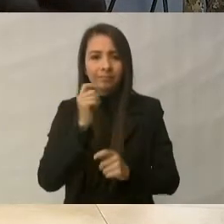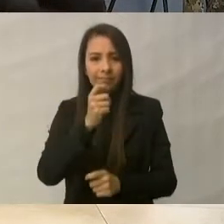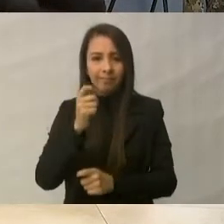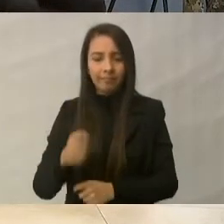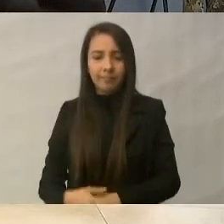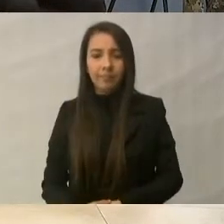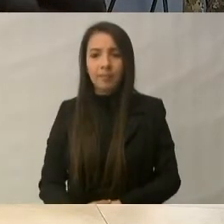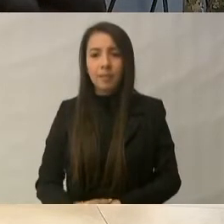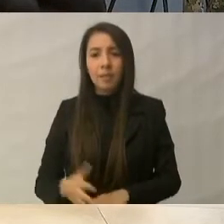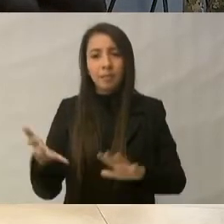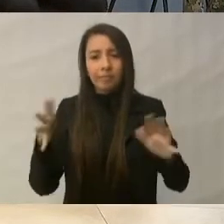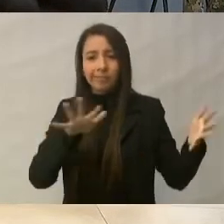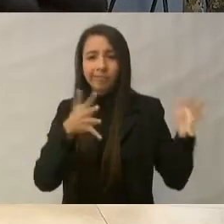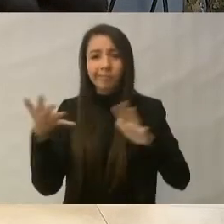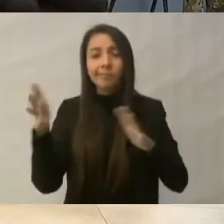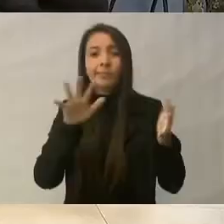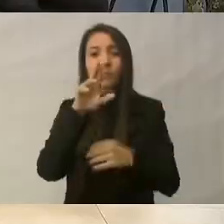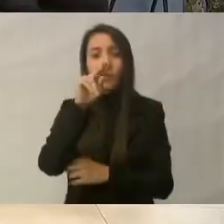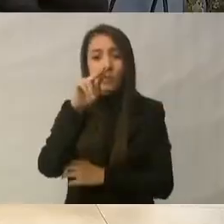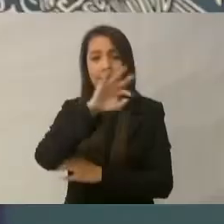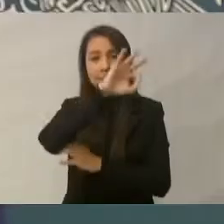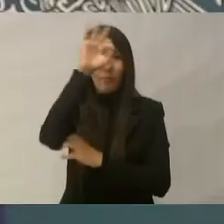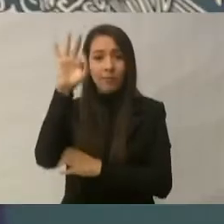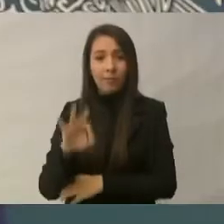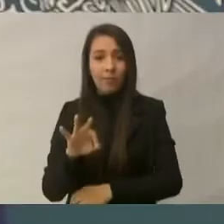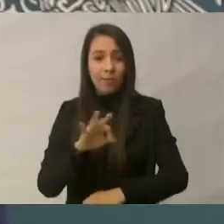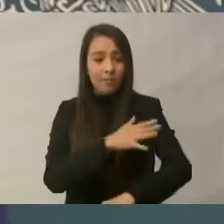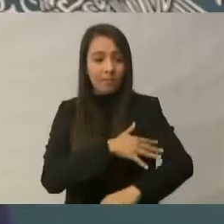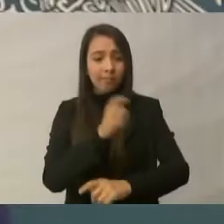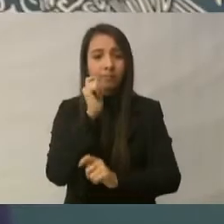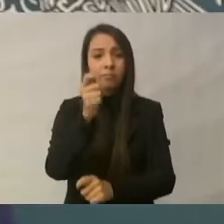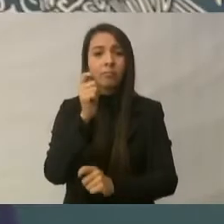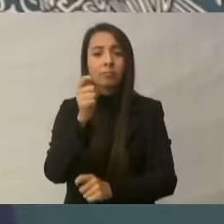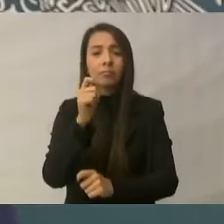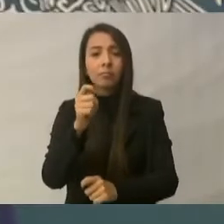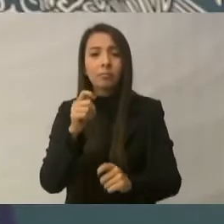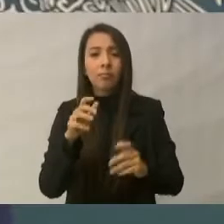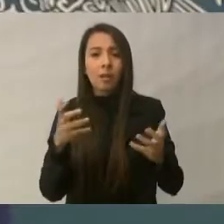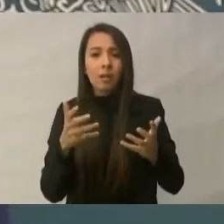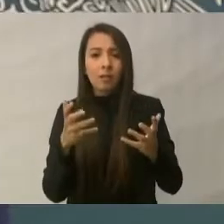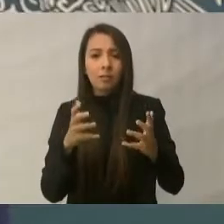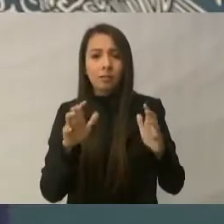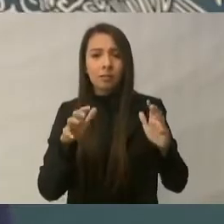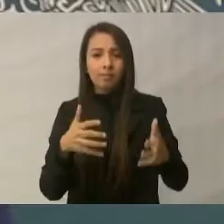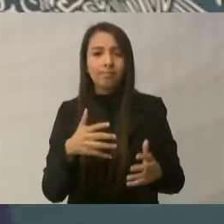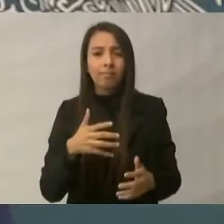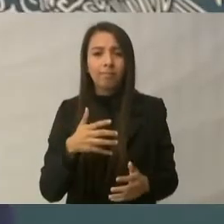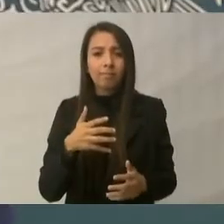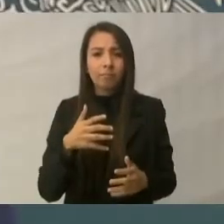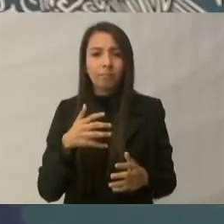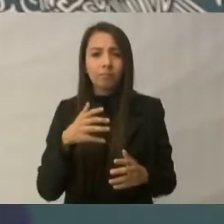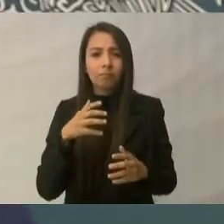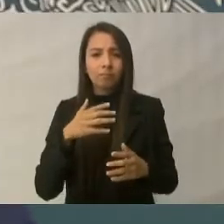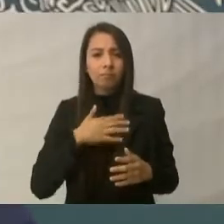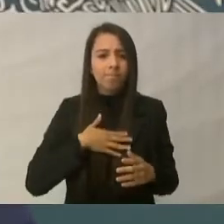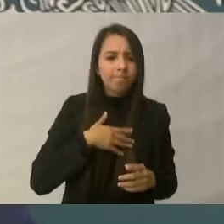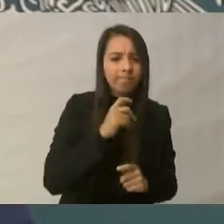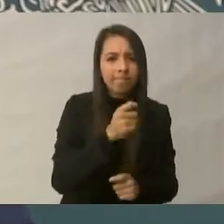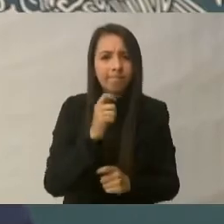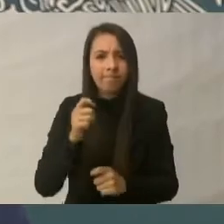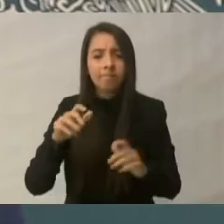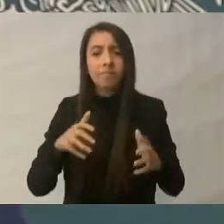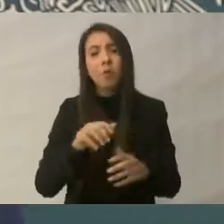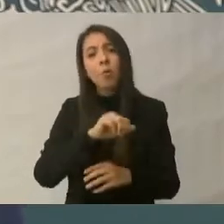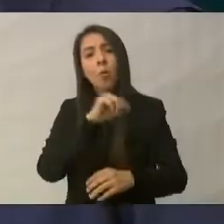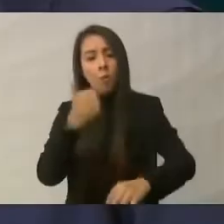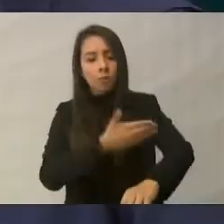Aproximadamente el 80% de la producción pesquera de la zona se hace por pesca ribereña y el resto por pesca industrial. Sin embargo,